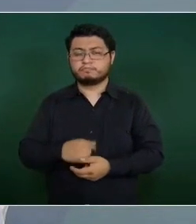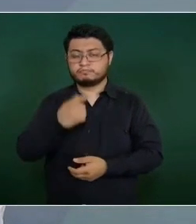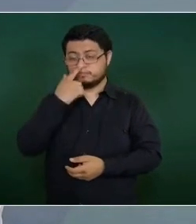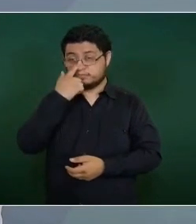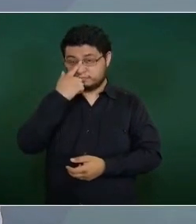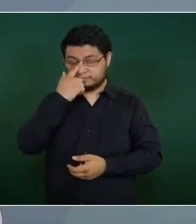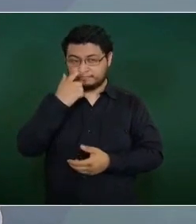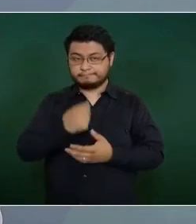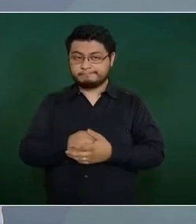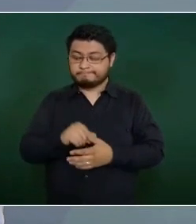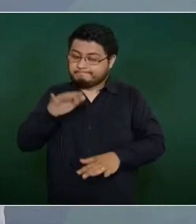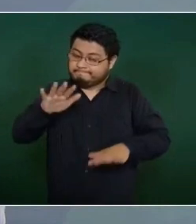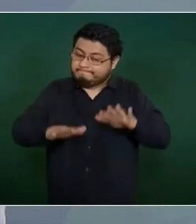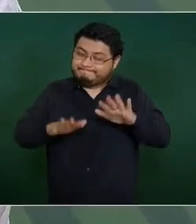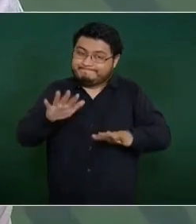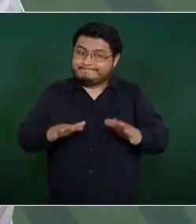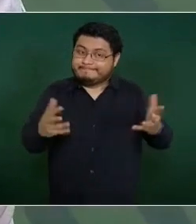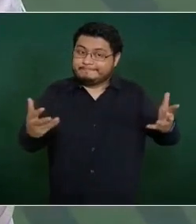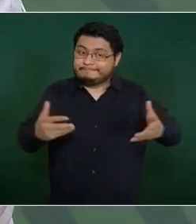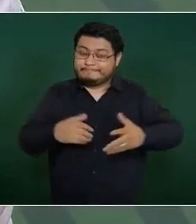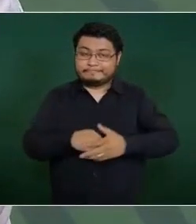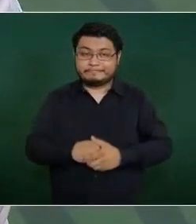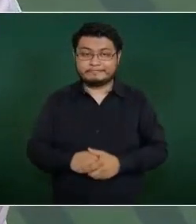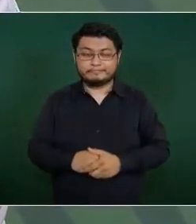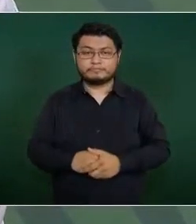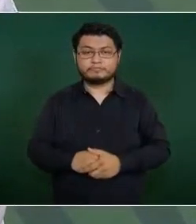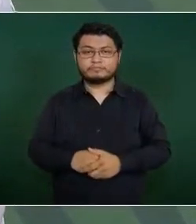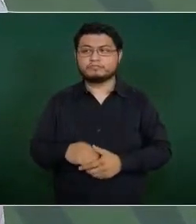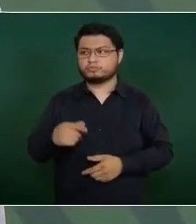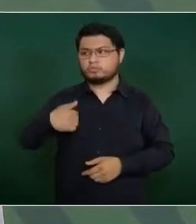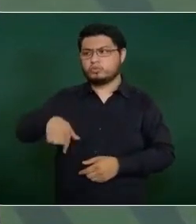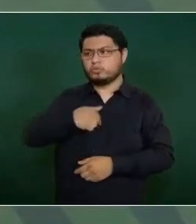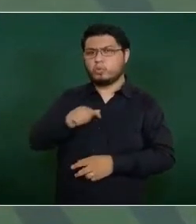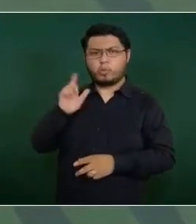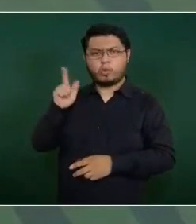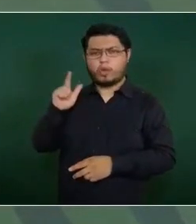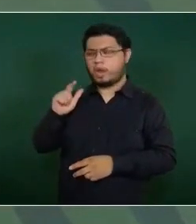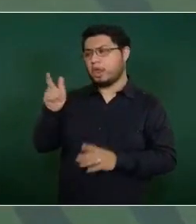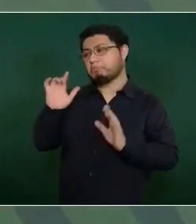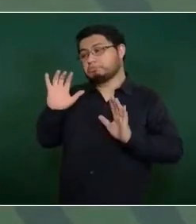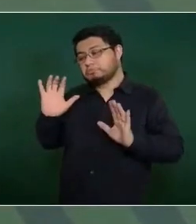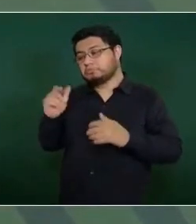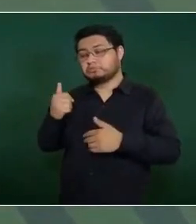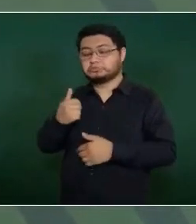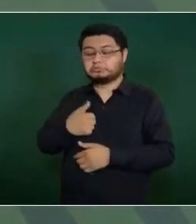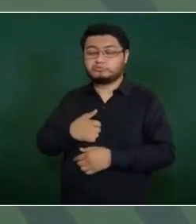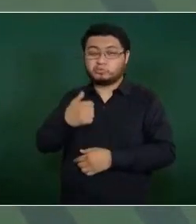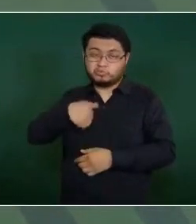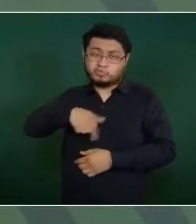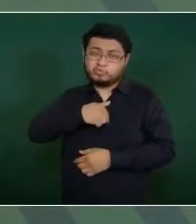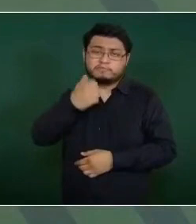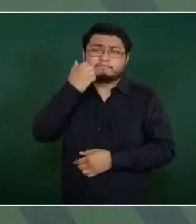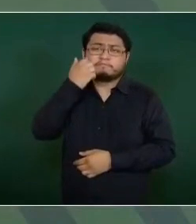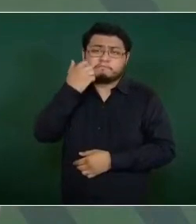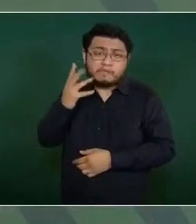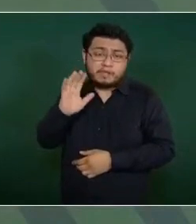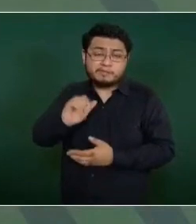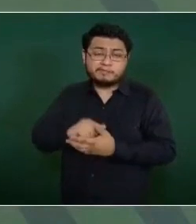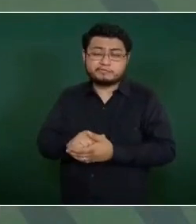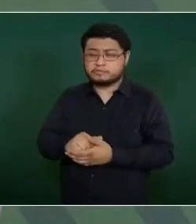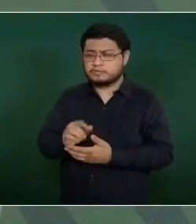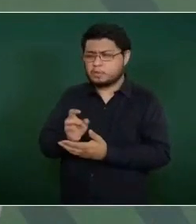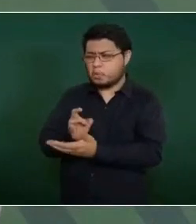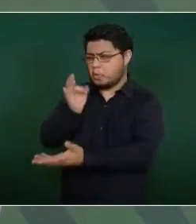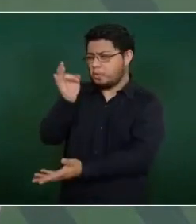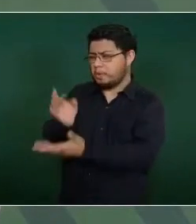A veces nos gustaría que no sólo se ocuparan, aunque